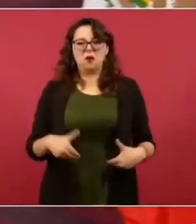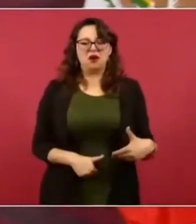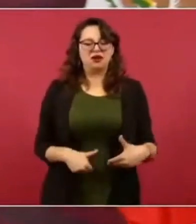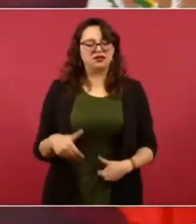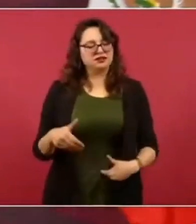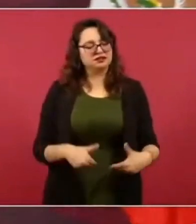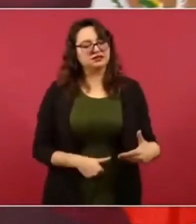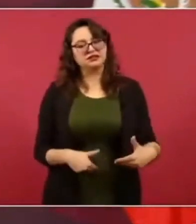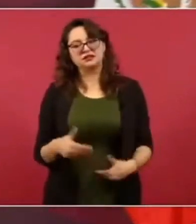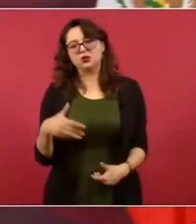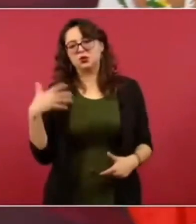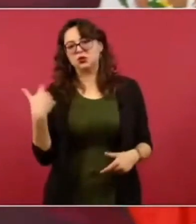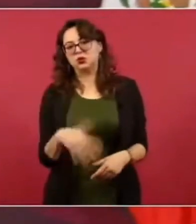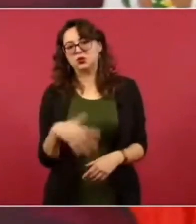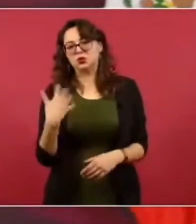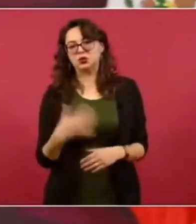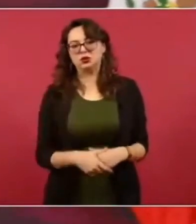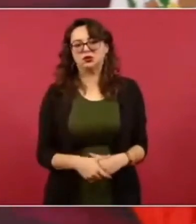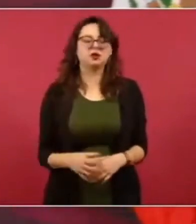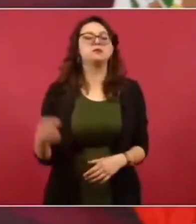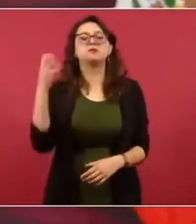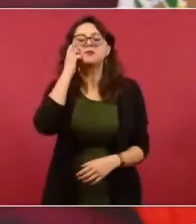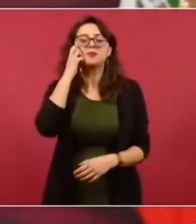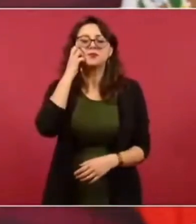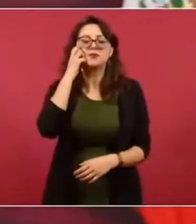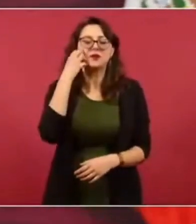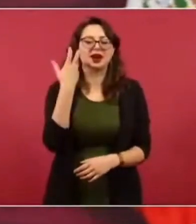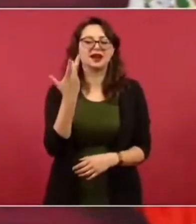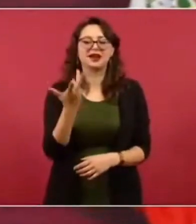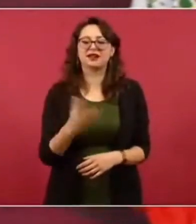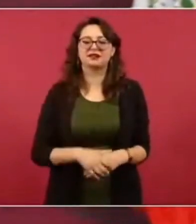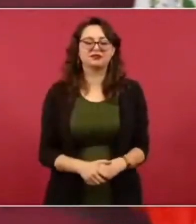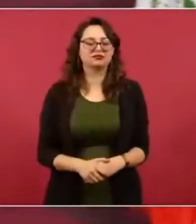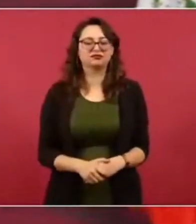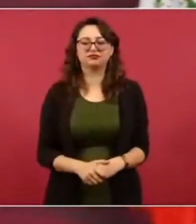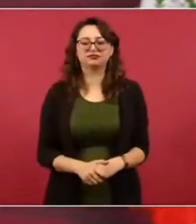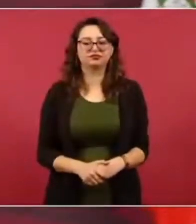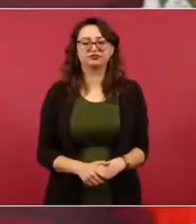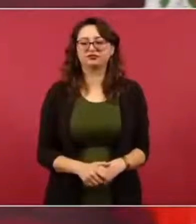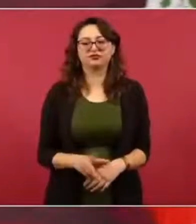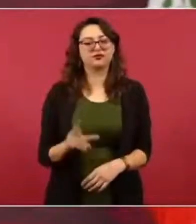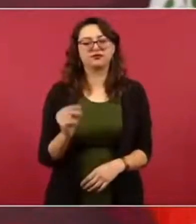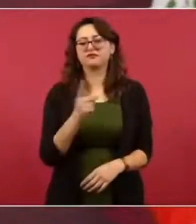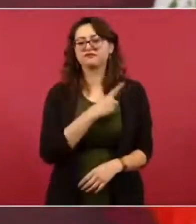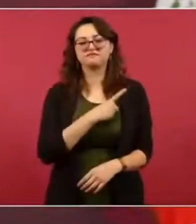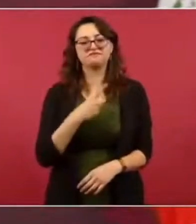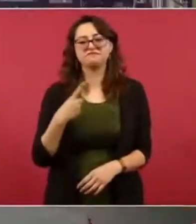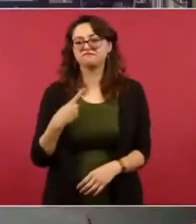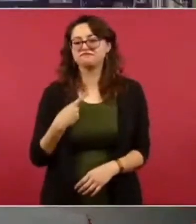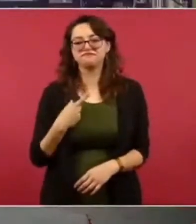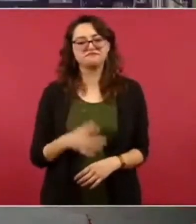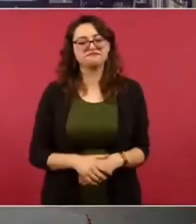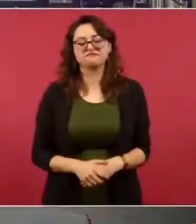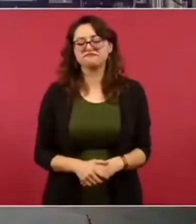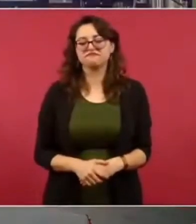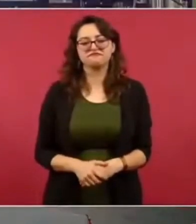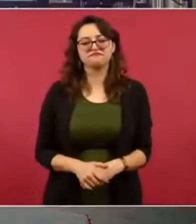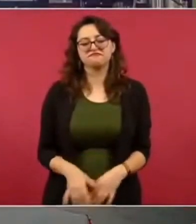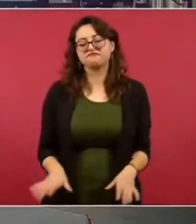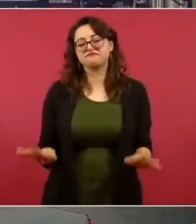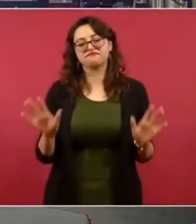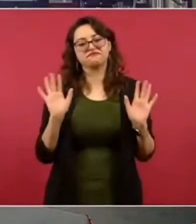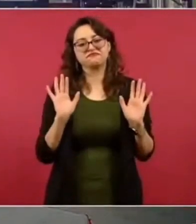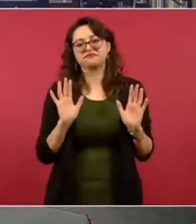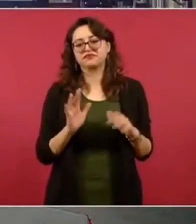dejarse amargar la vida. La vida es lo más